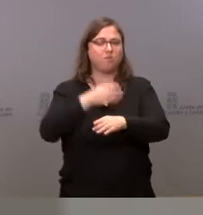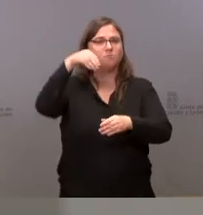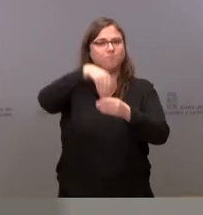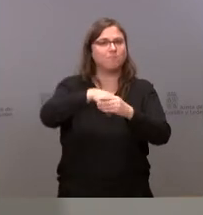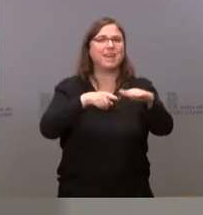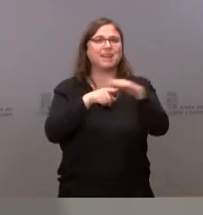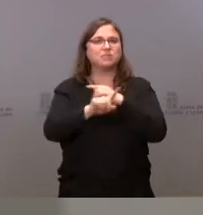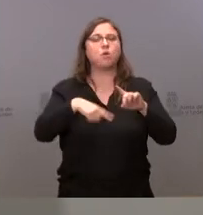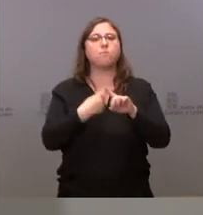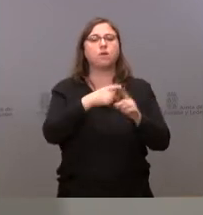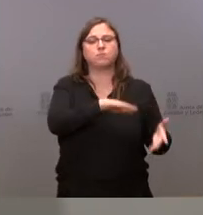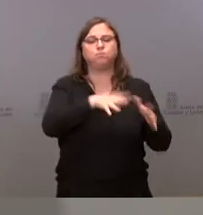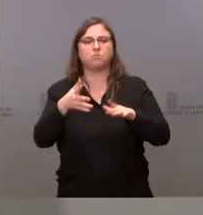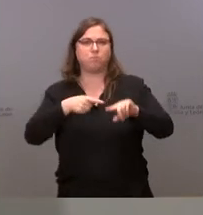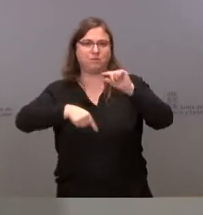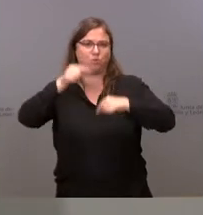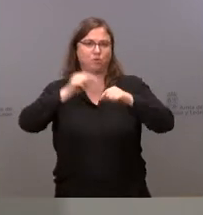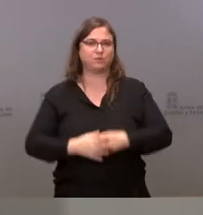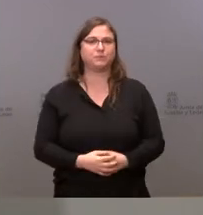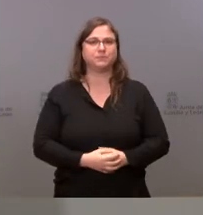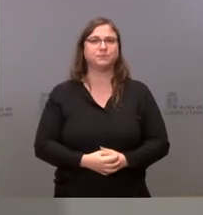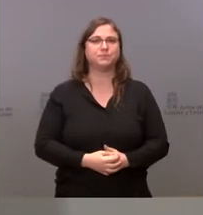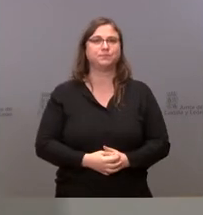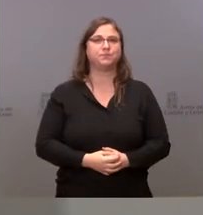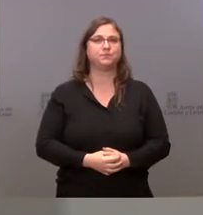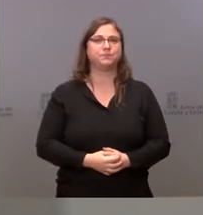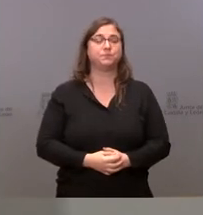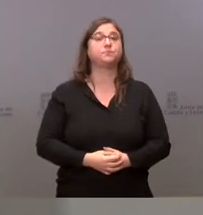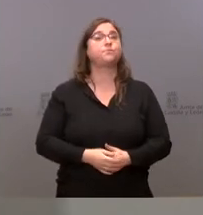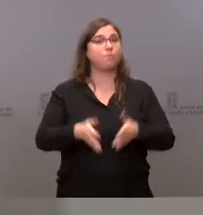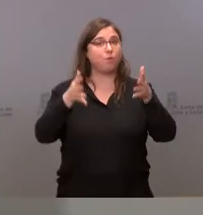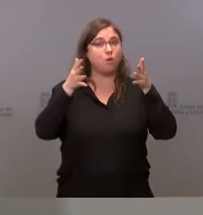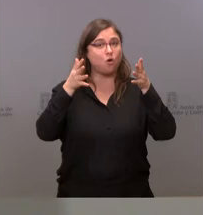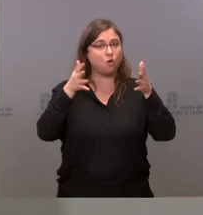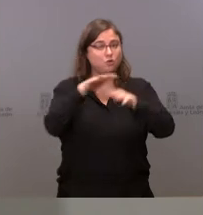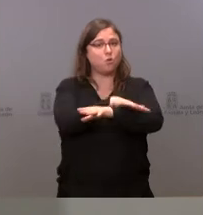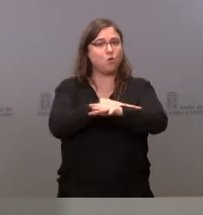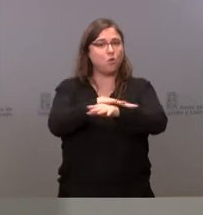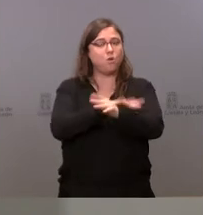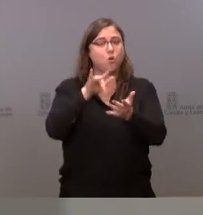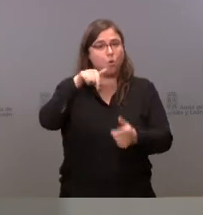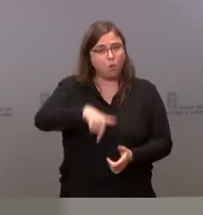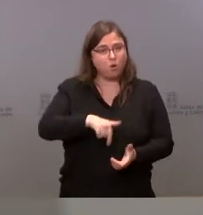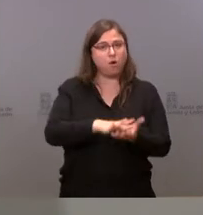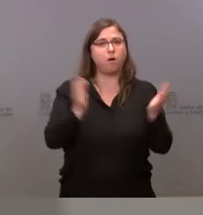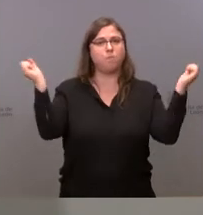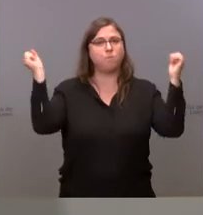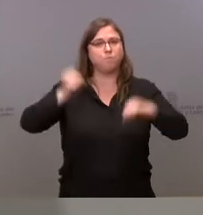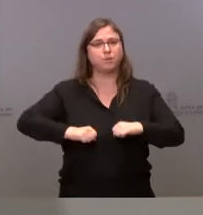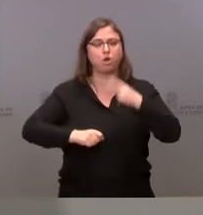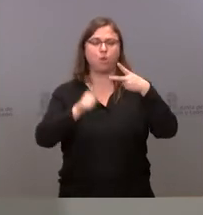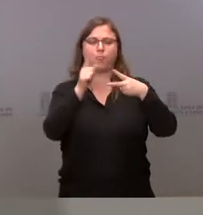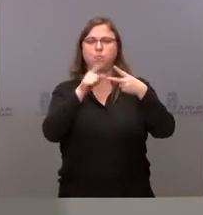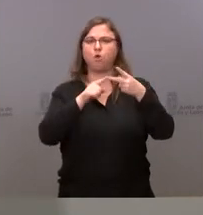gestión y en ejecución presupuestaria. Dicho esto, el Consejo de Gobierno ha aprobado hoy dos